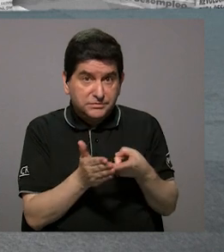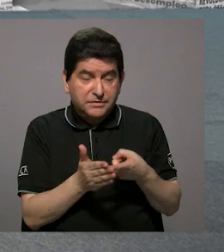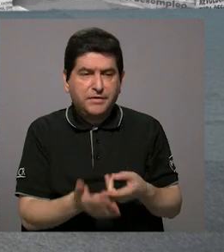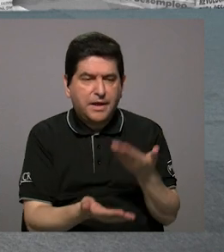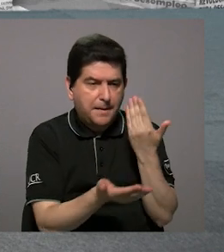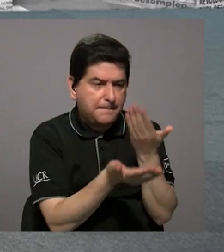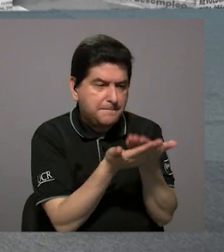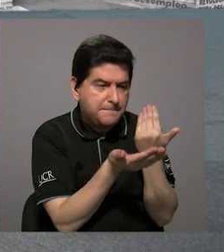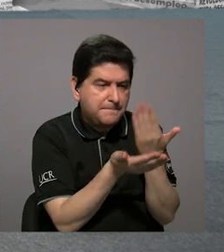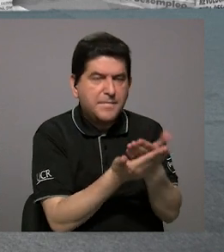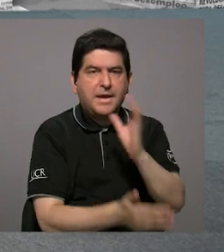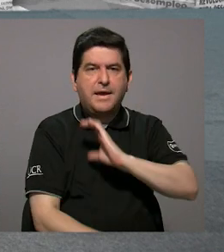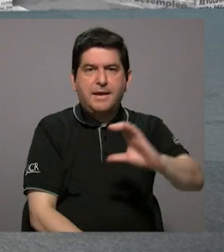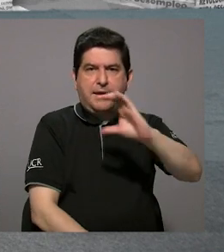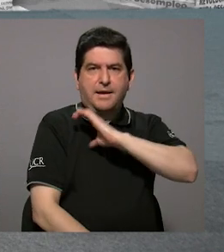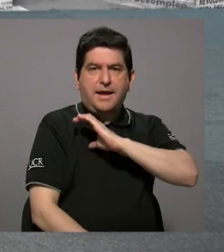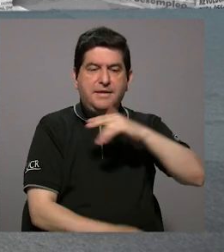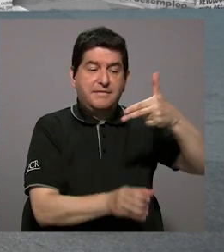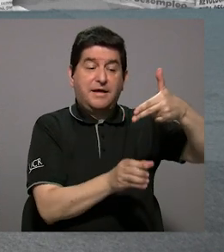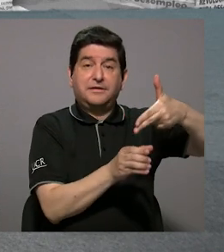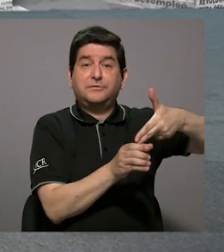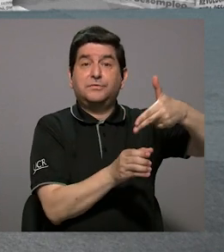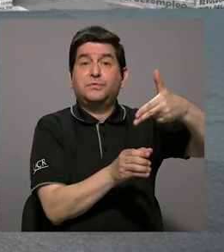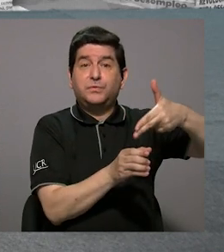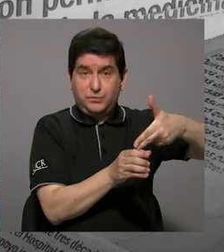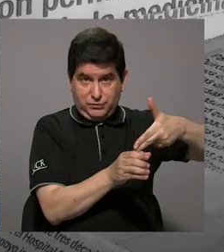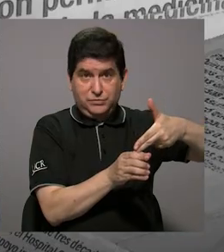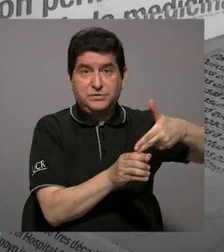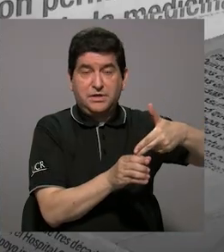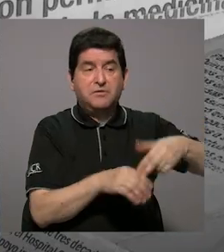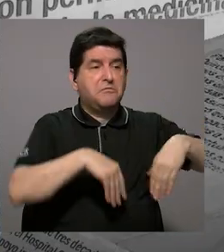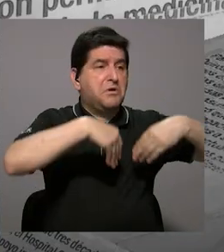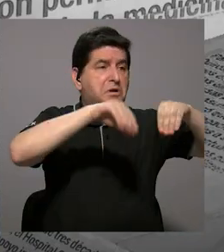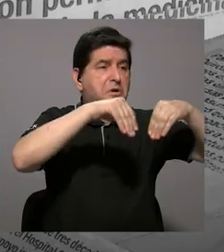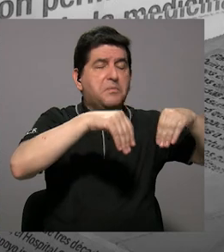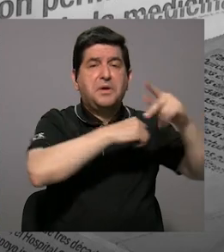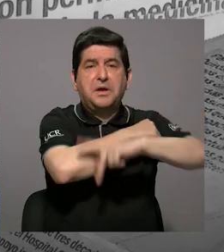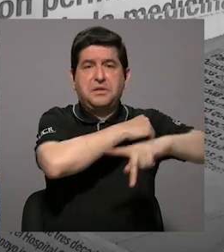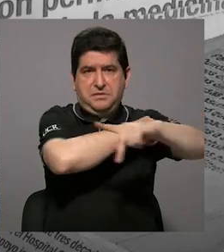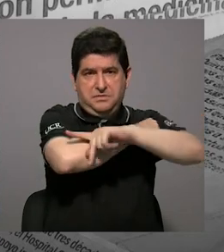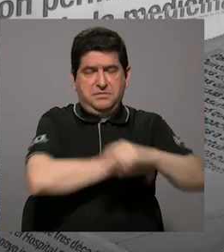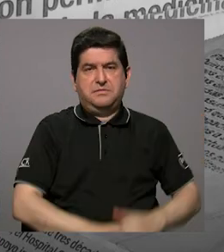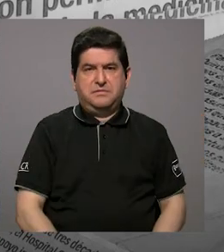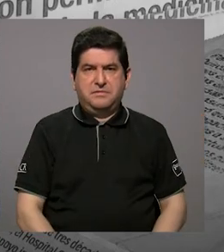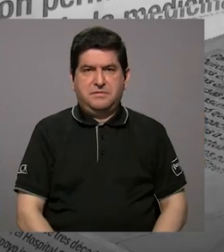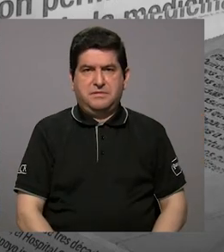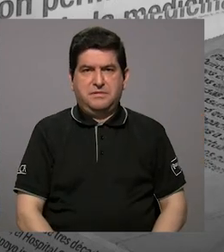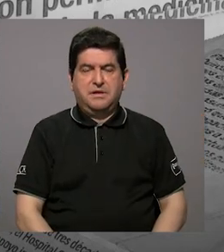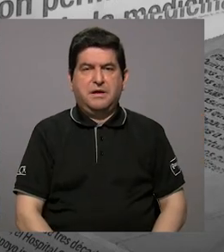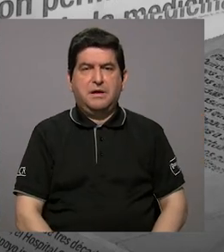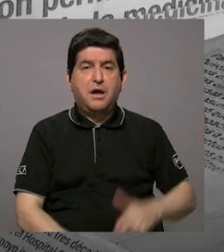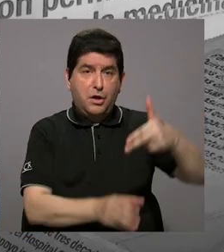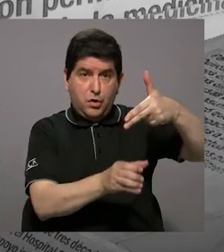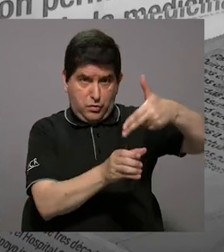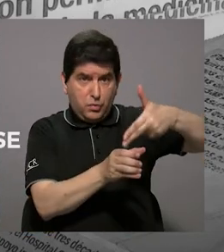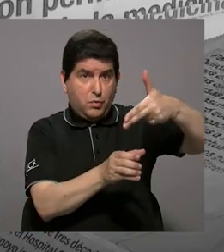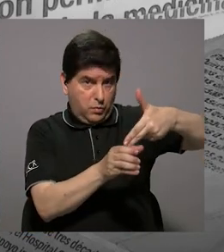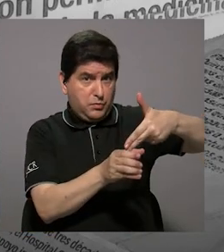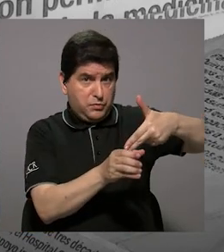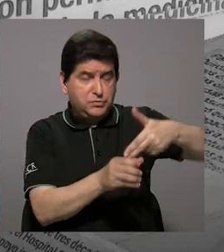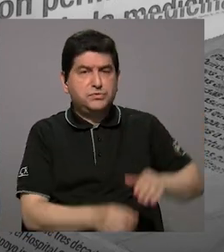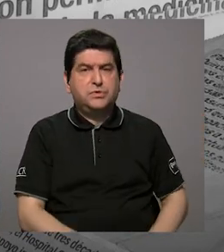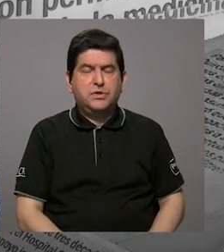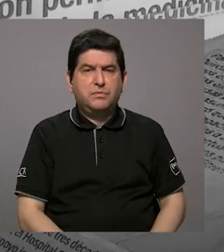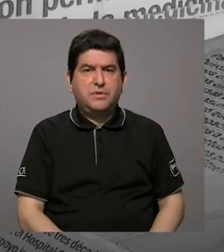es la verificación de la calidad de los combustibles que se venden en el país, tanto de lo que son combustibles